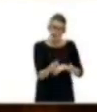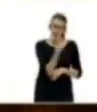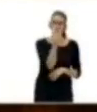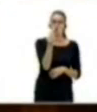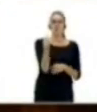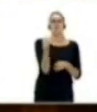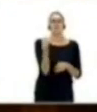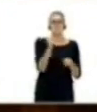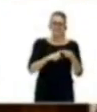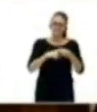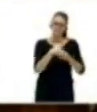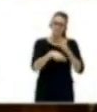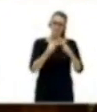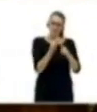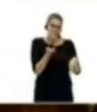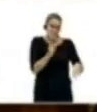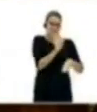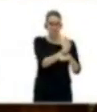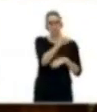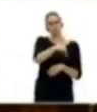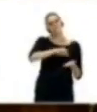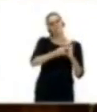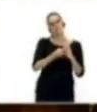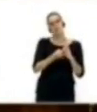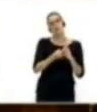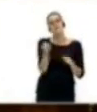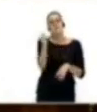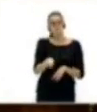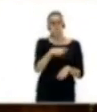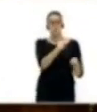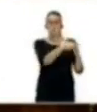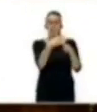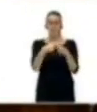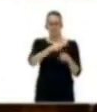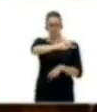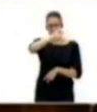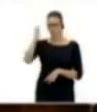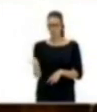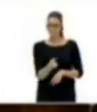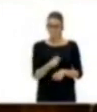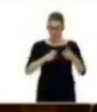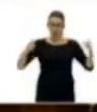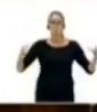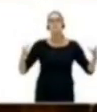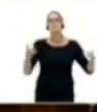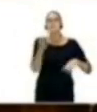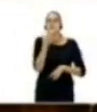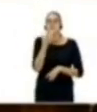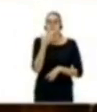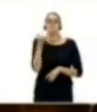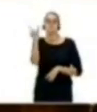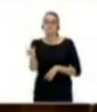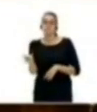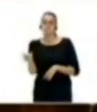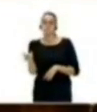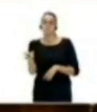representación en el sistema. Así como un mayor pluralismo político. Si el sistema le niega ciudadano una representación justa,